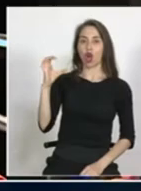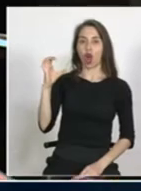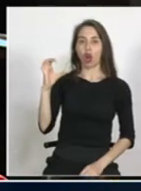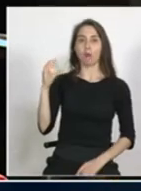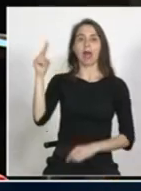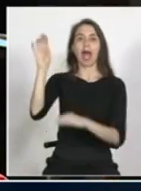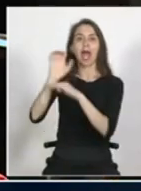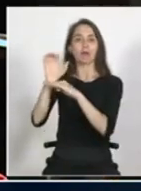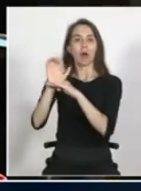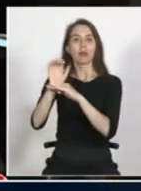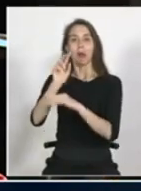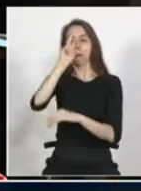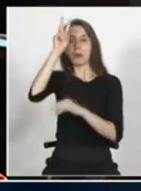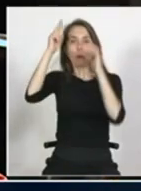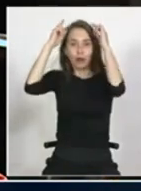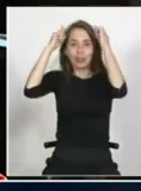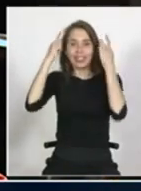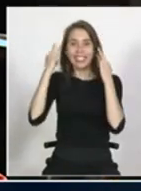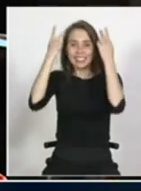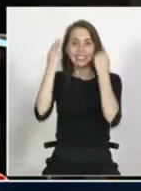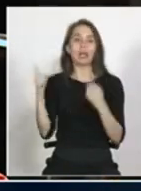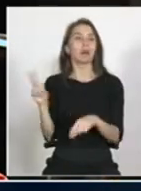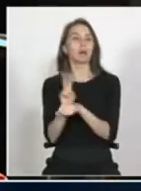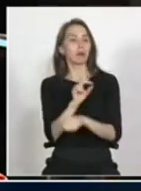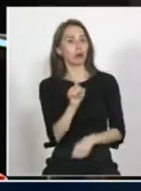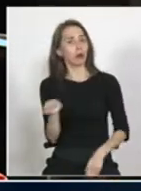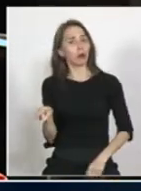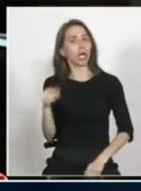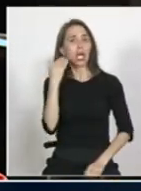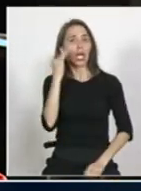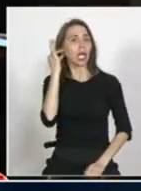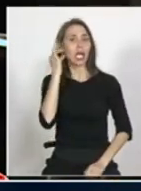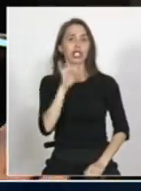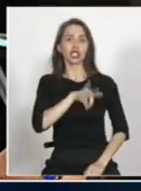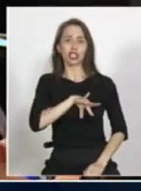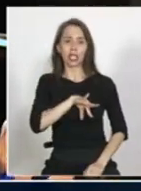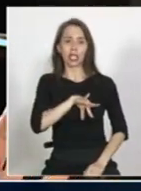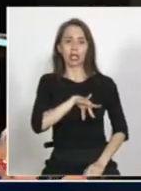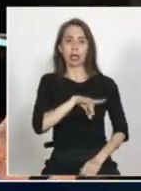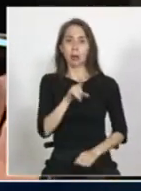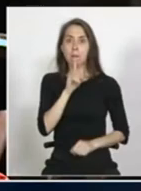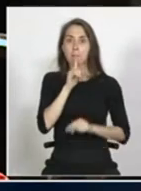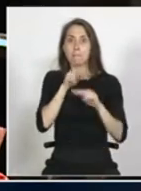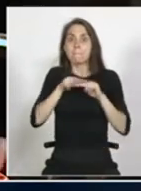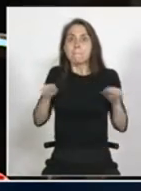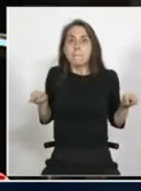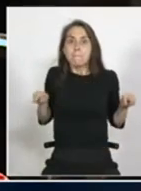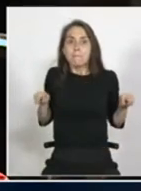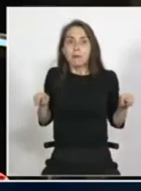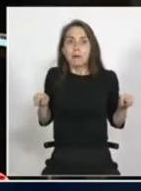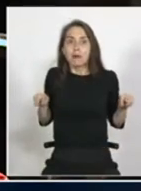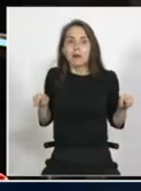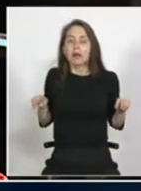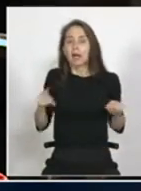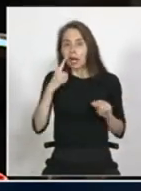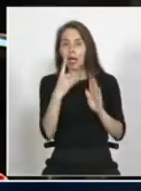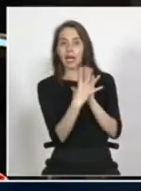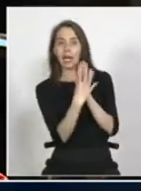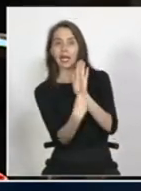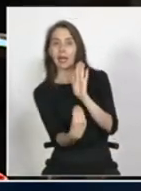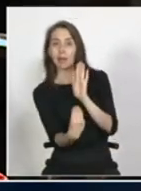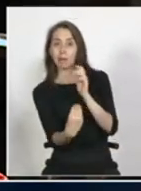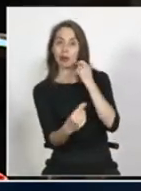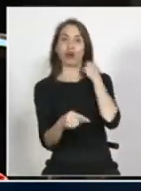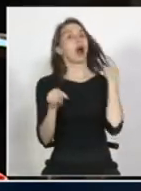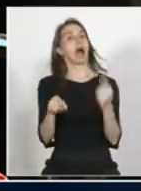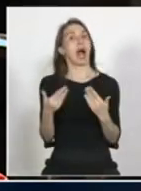ecuatoriana que era peruana entonces la tía la educadora párvula le dice es chilena silencio o sea ¿por qué lo pongo como ejemplo? porque no solamente